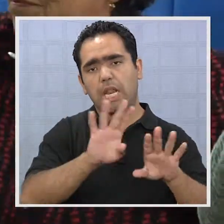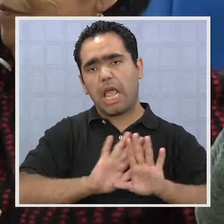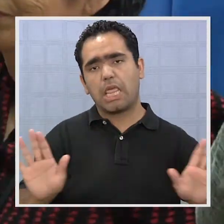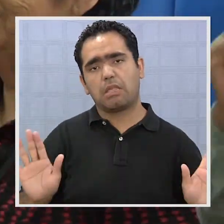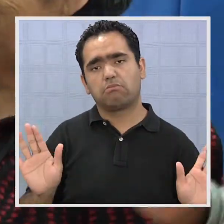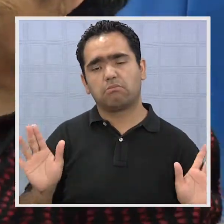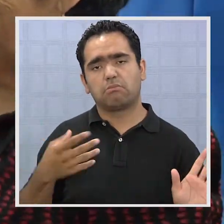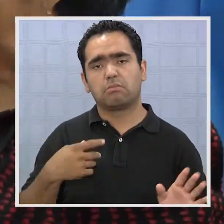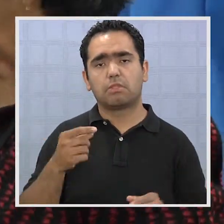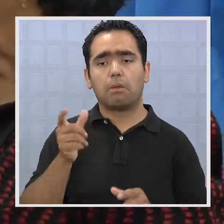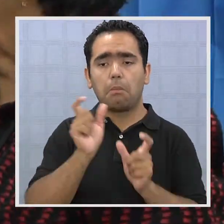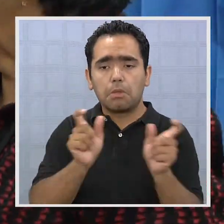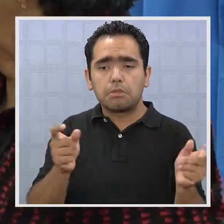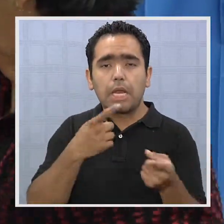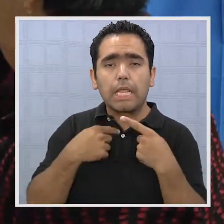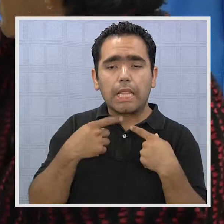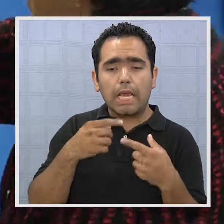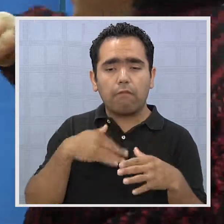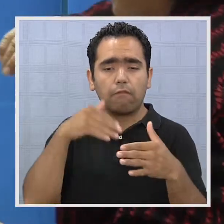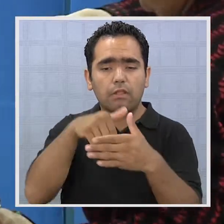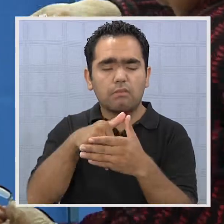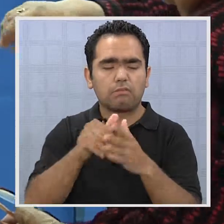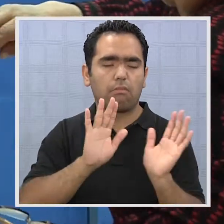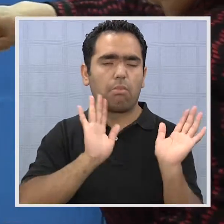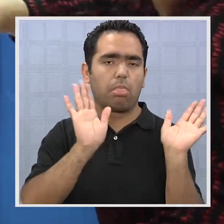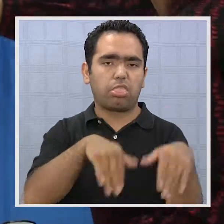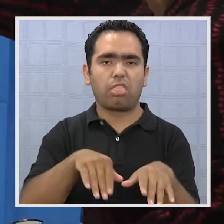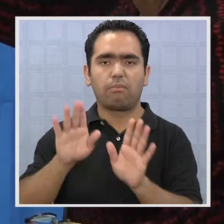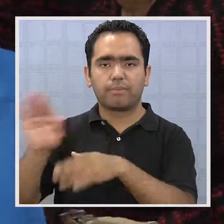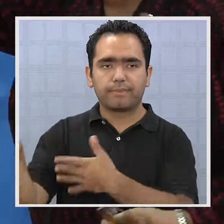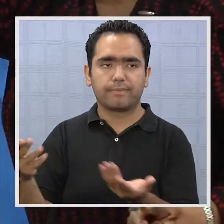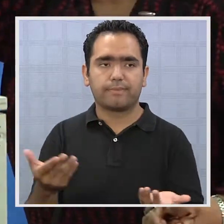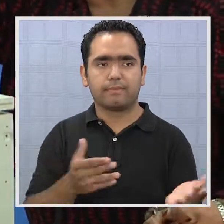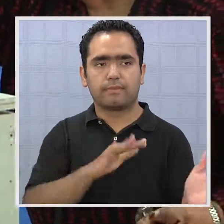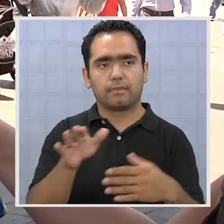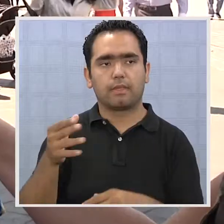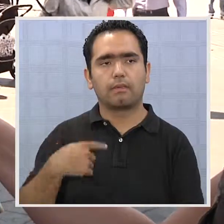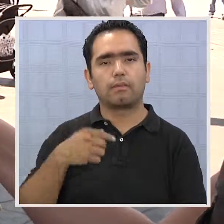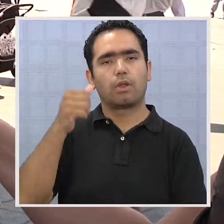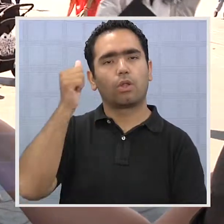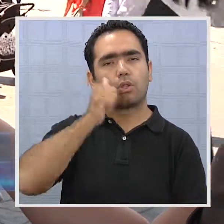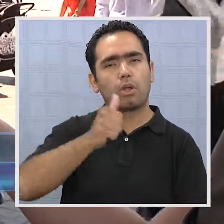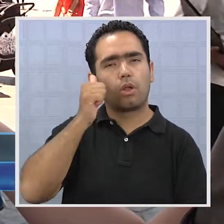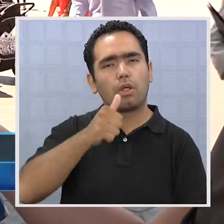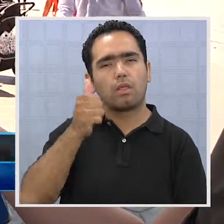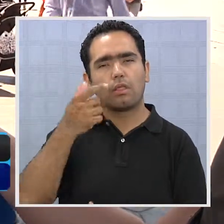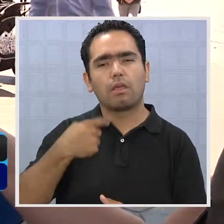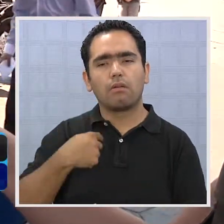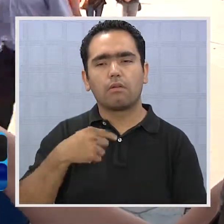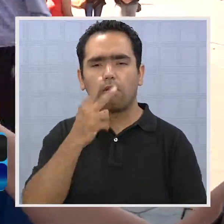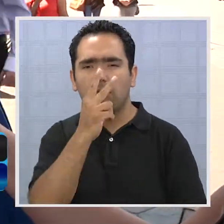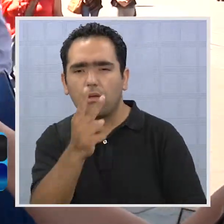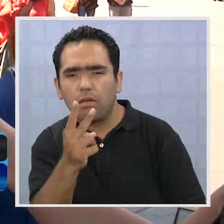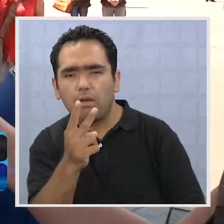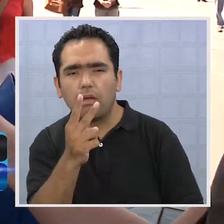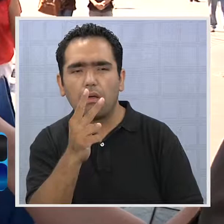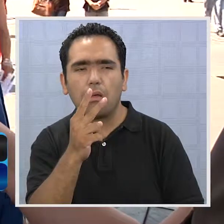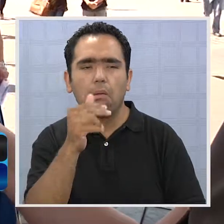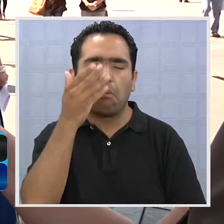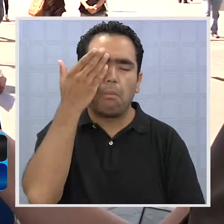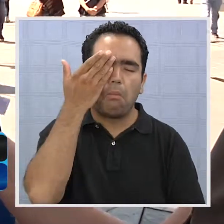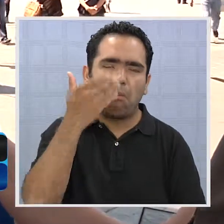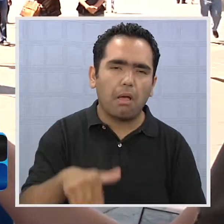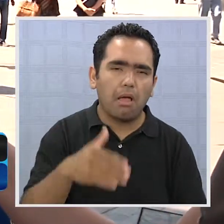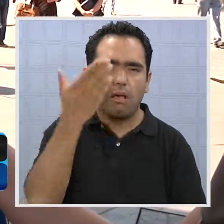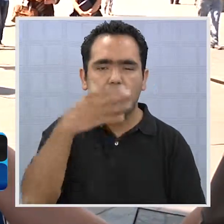gente no tiene interés en votar, porque también se da cuenta de eso. Pero cada día se va decepcionando más porque